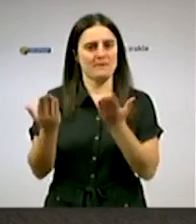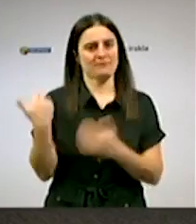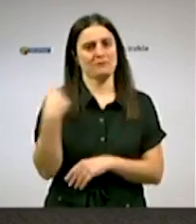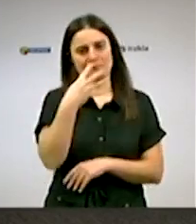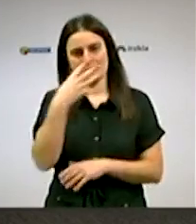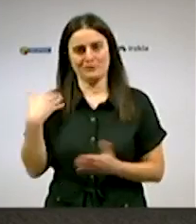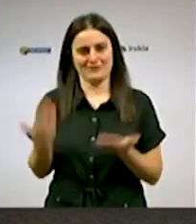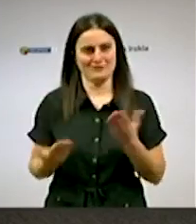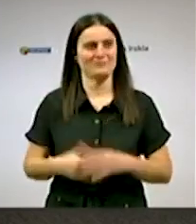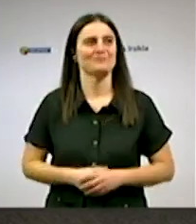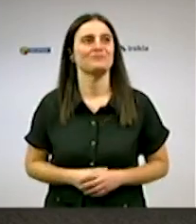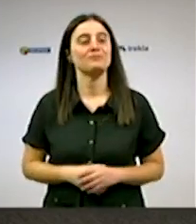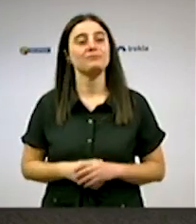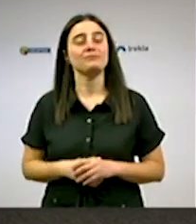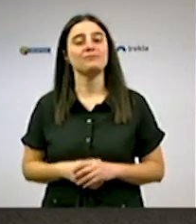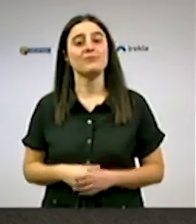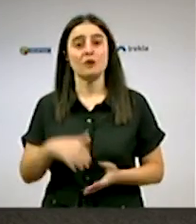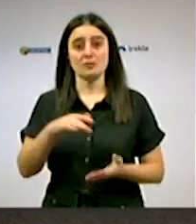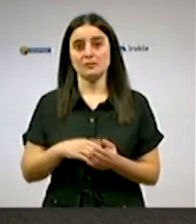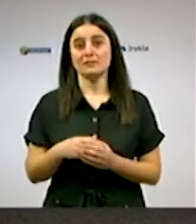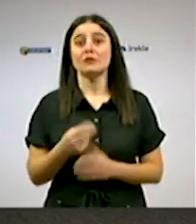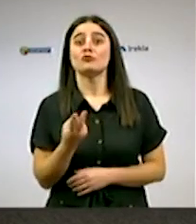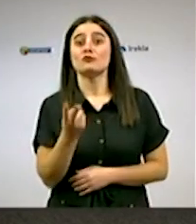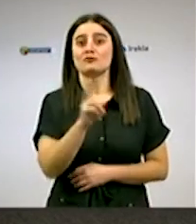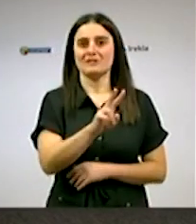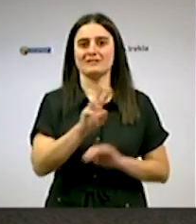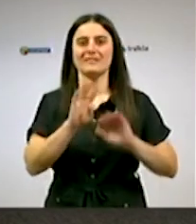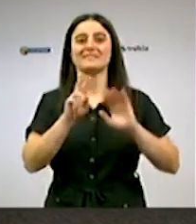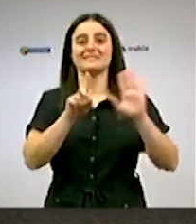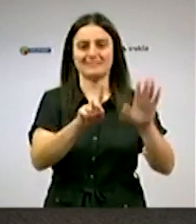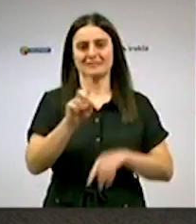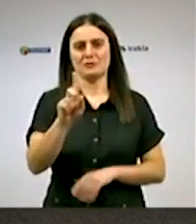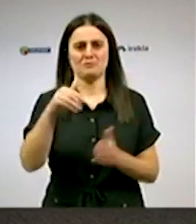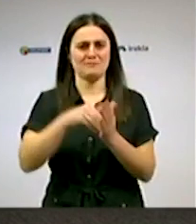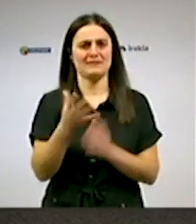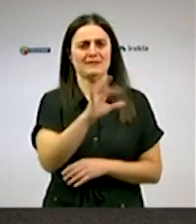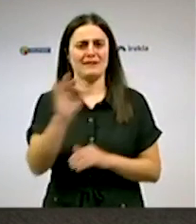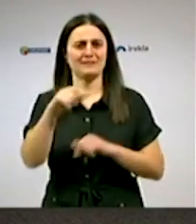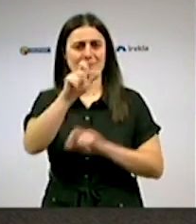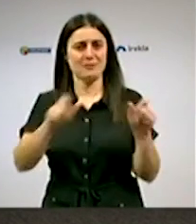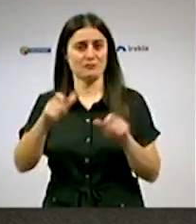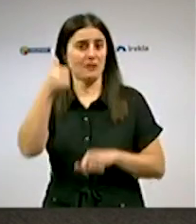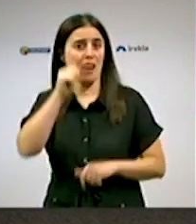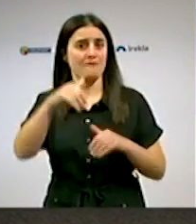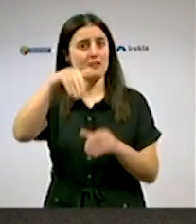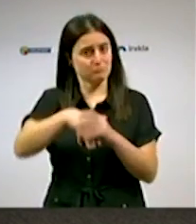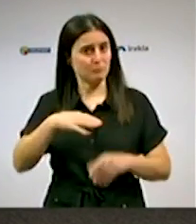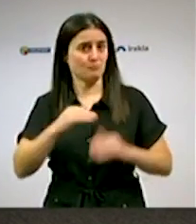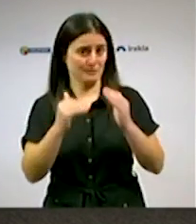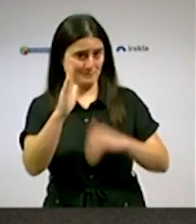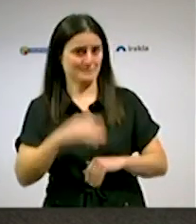Más de 261.500 personas pueden votar en Áraba, casi